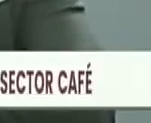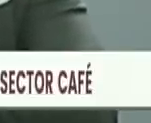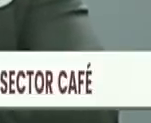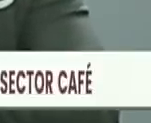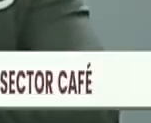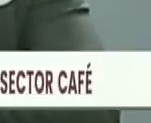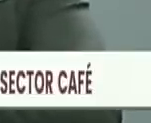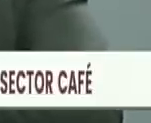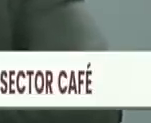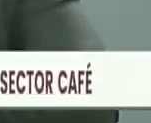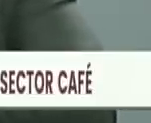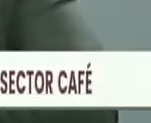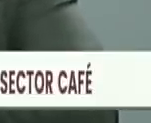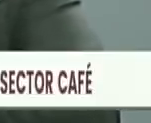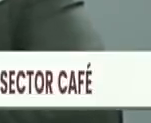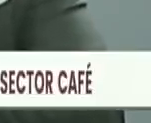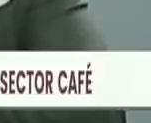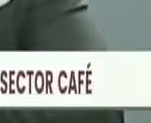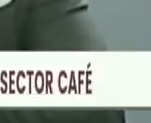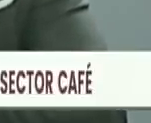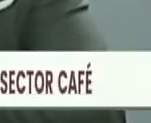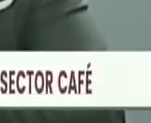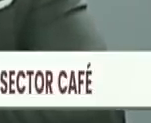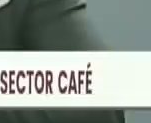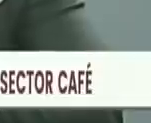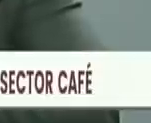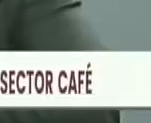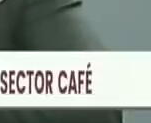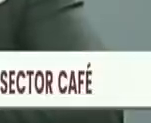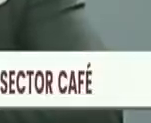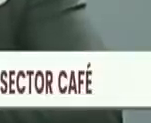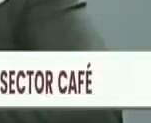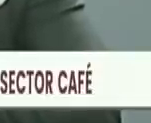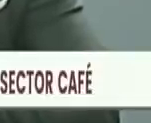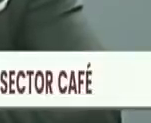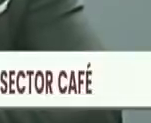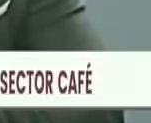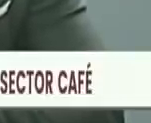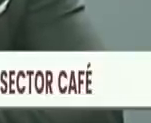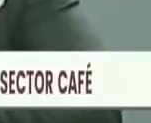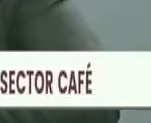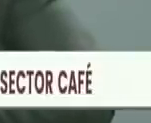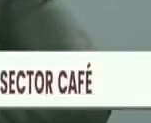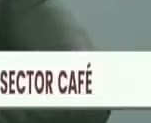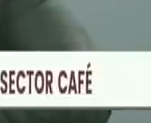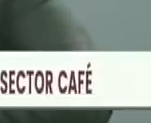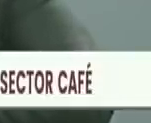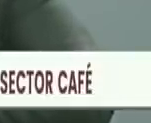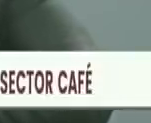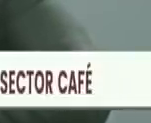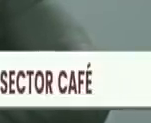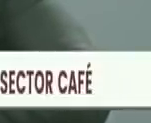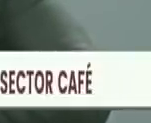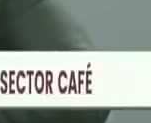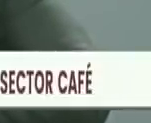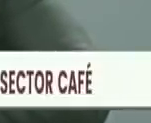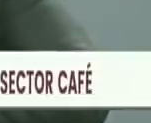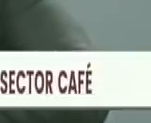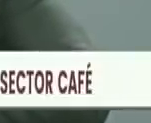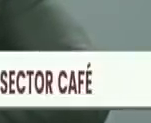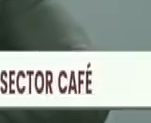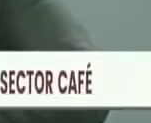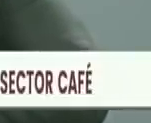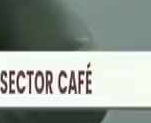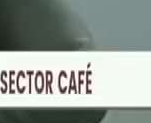agricultores es materia prima para la agroindustria. Por tanto, nosotros establecimos o la propuesta que se trabajó